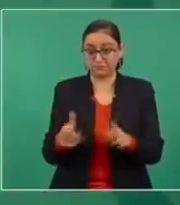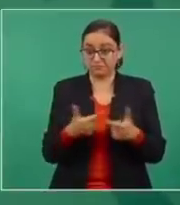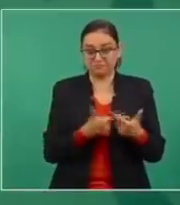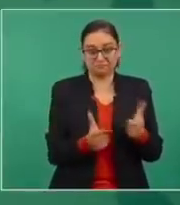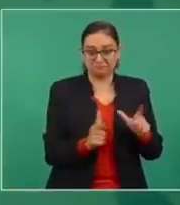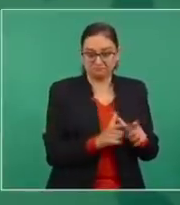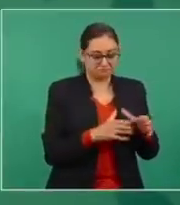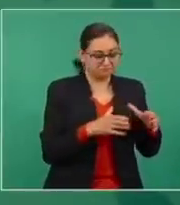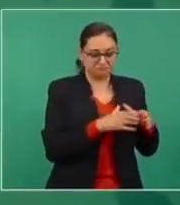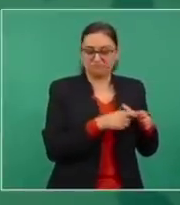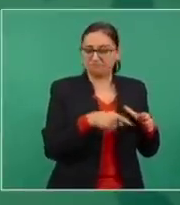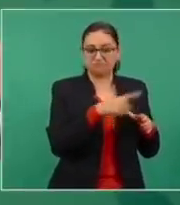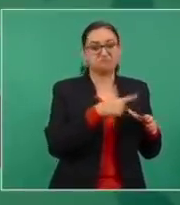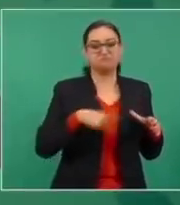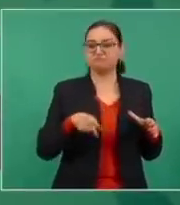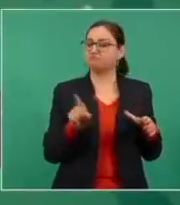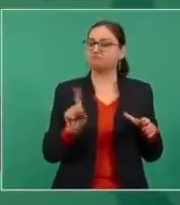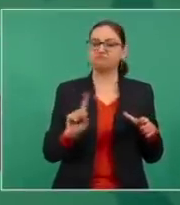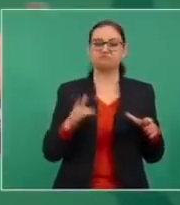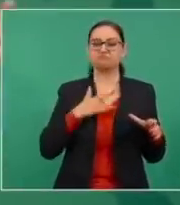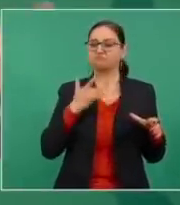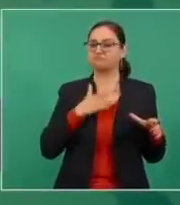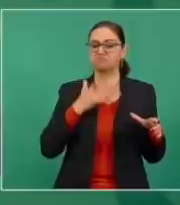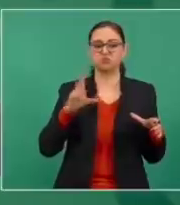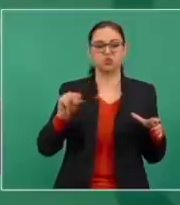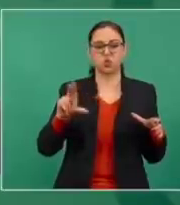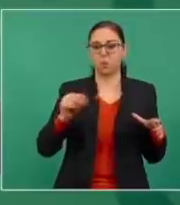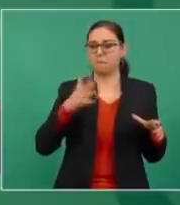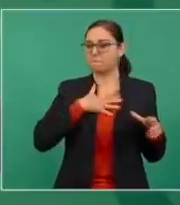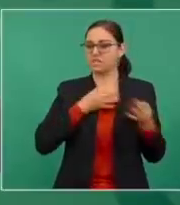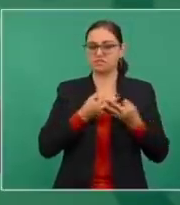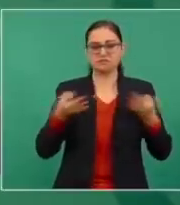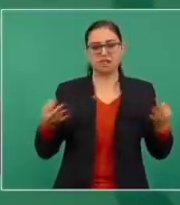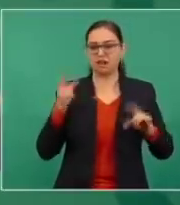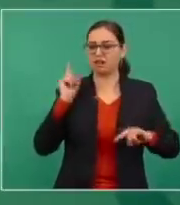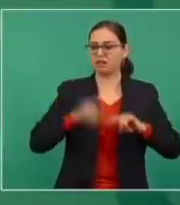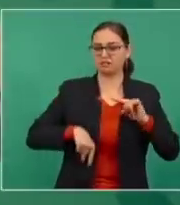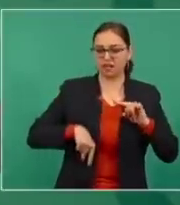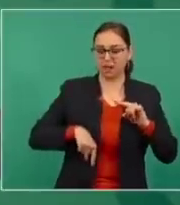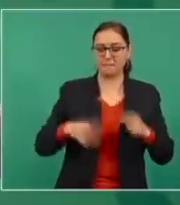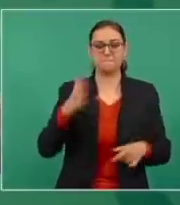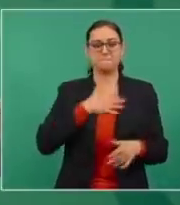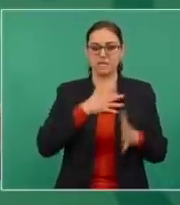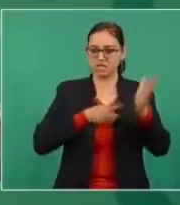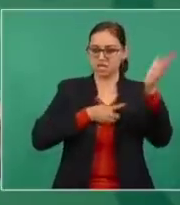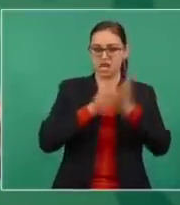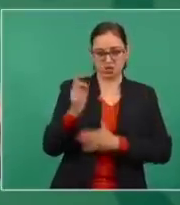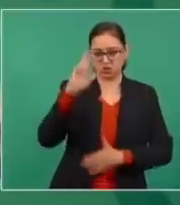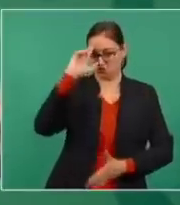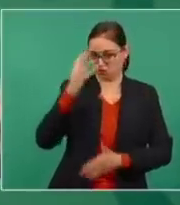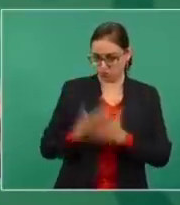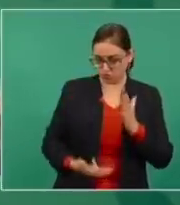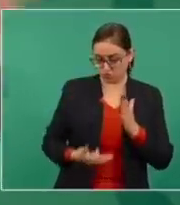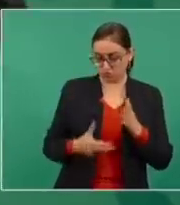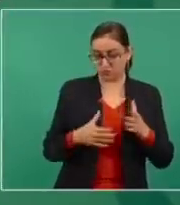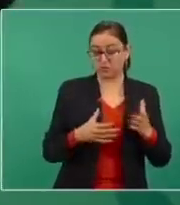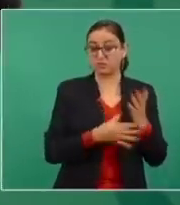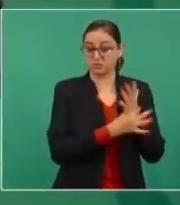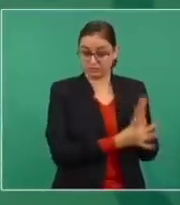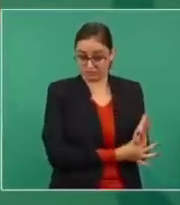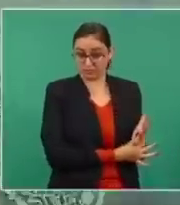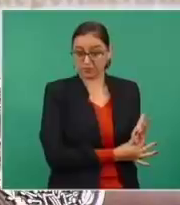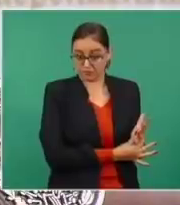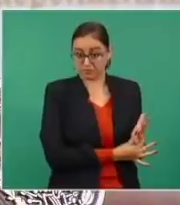inconforme dice no, nos están despojando, están violando nuestros derechos. O sea,